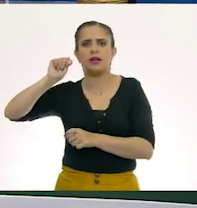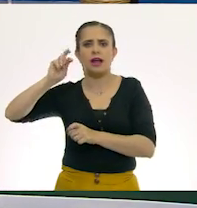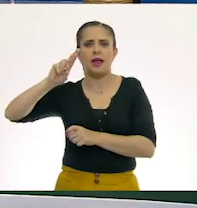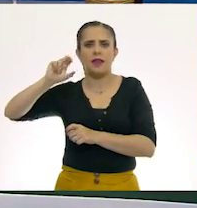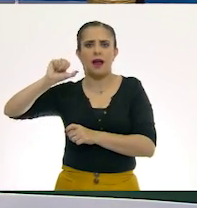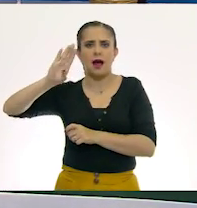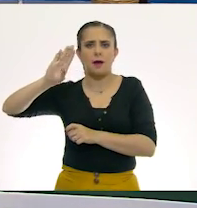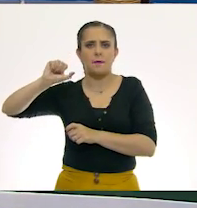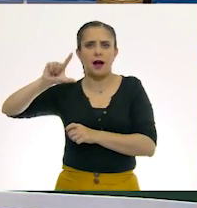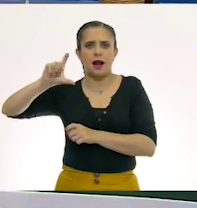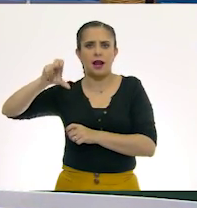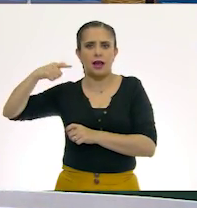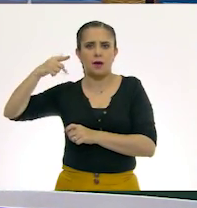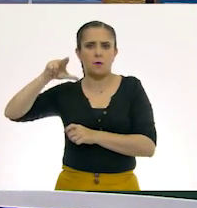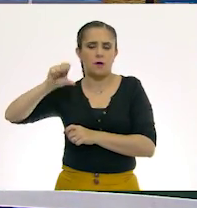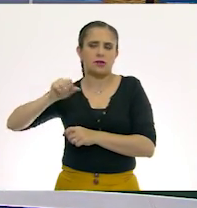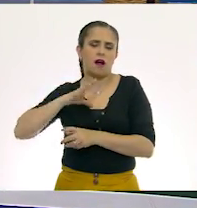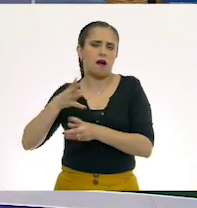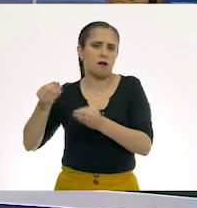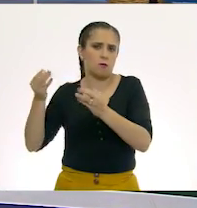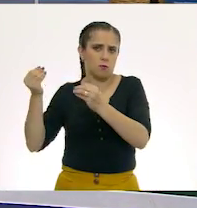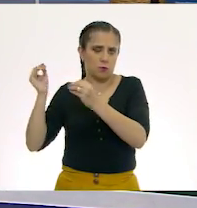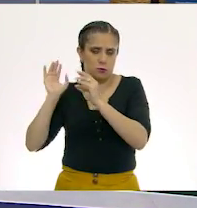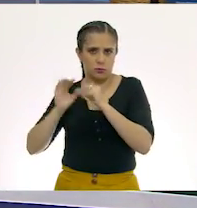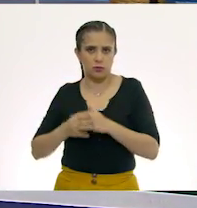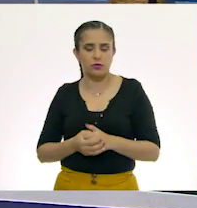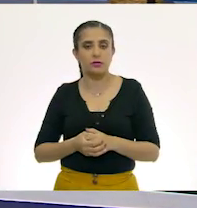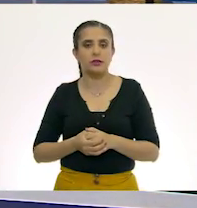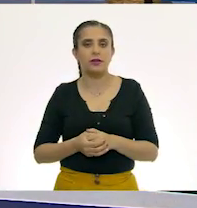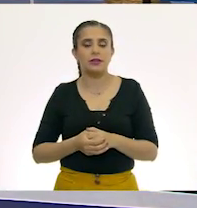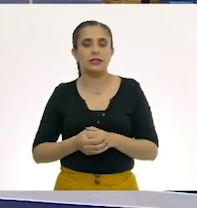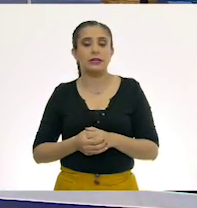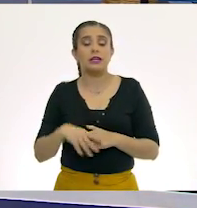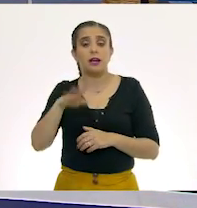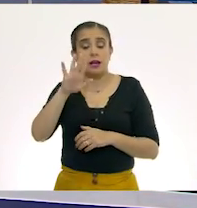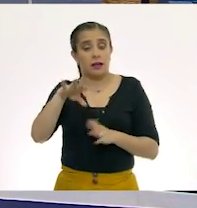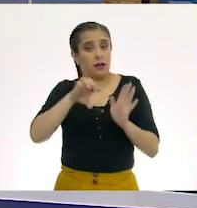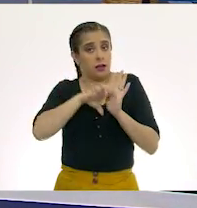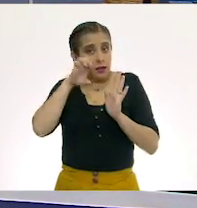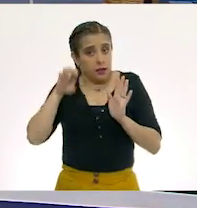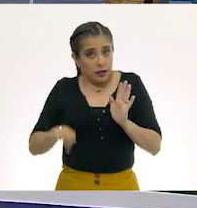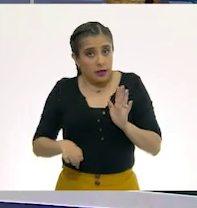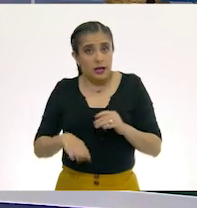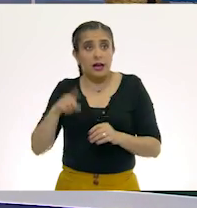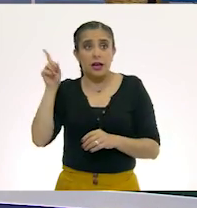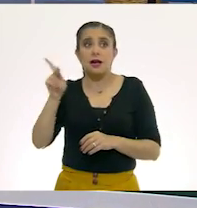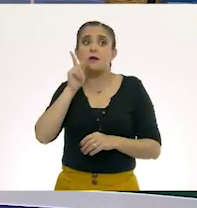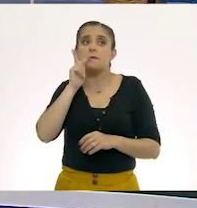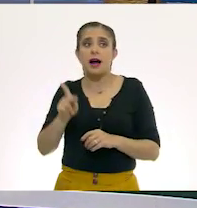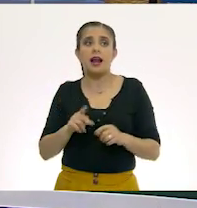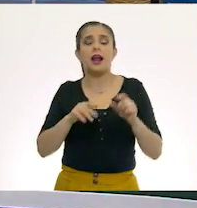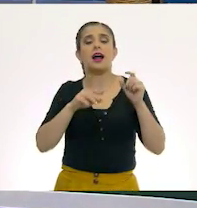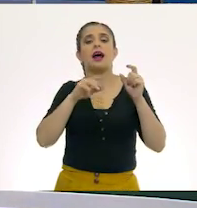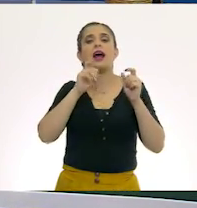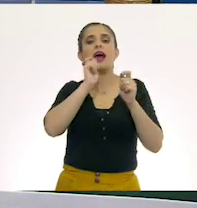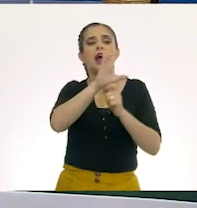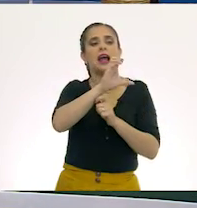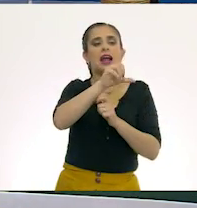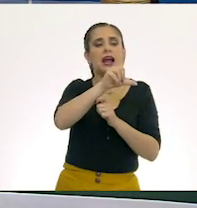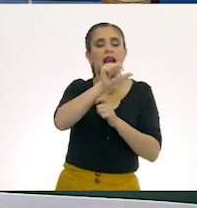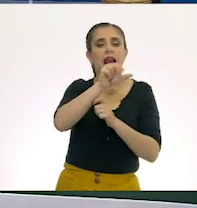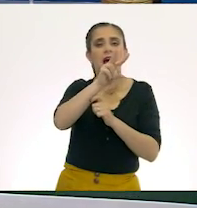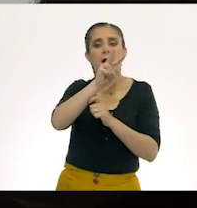Pero hoy quiero además, ¿sí? Comentarte que, por ejemplo, estas terminaciones de clavito y